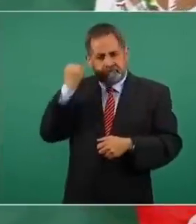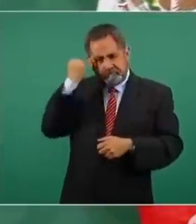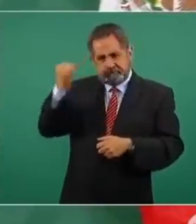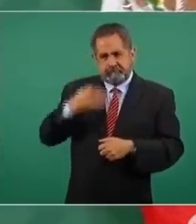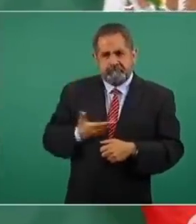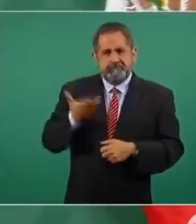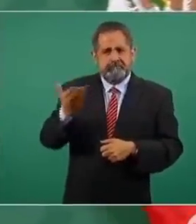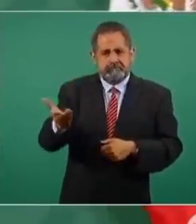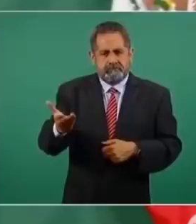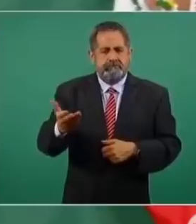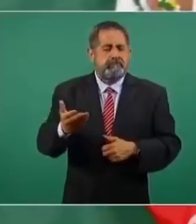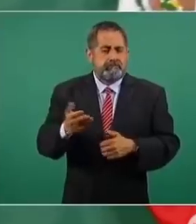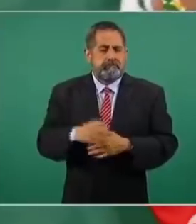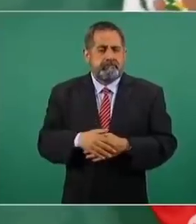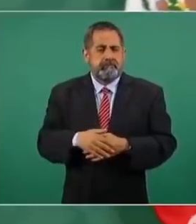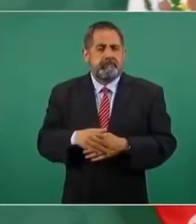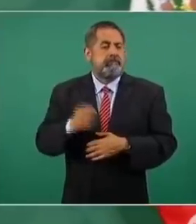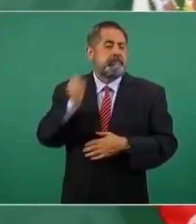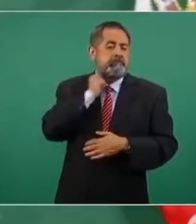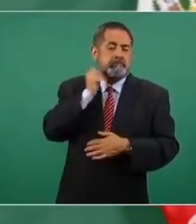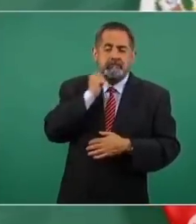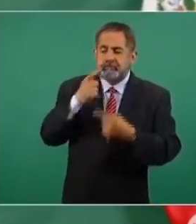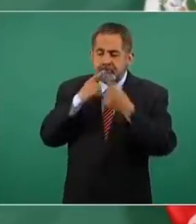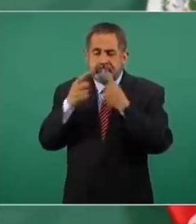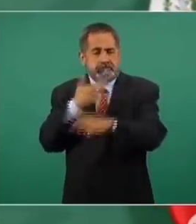eso se llevó a cabo en el Senado